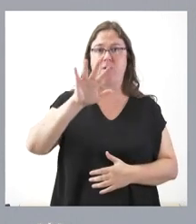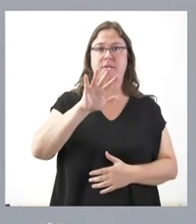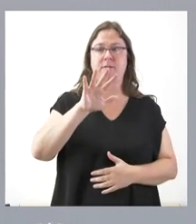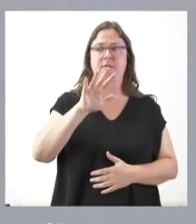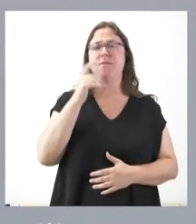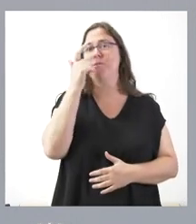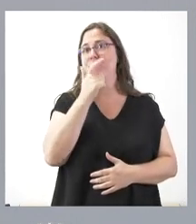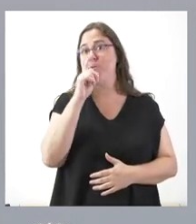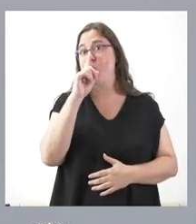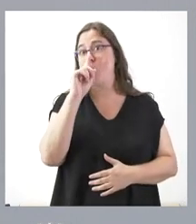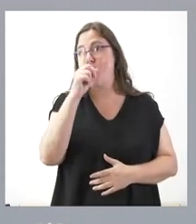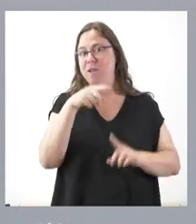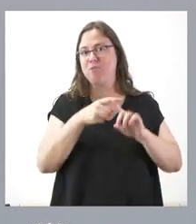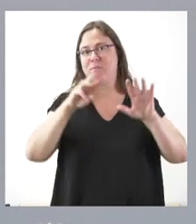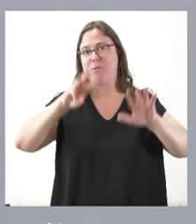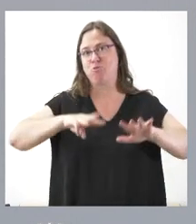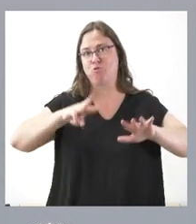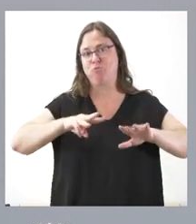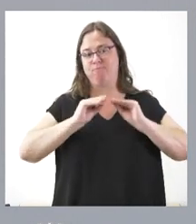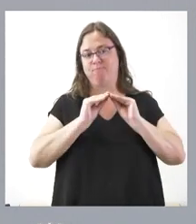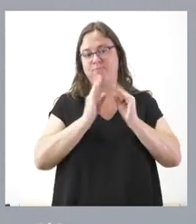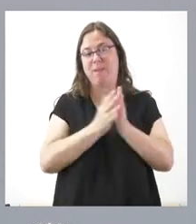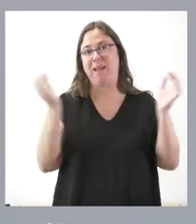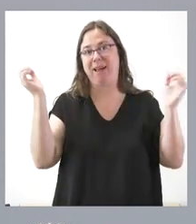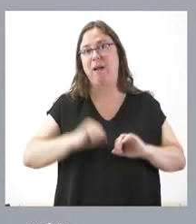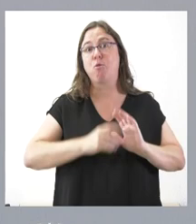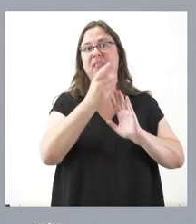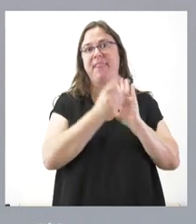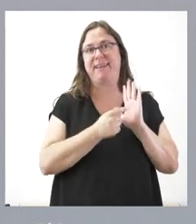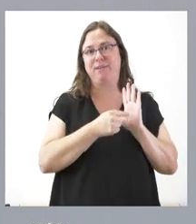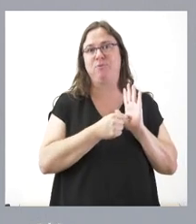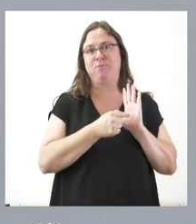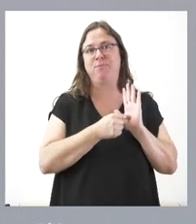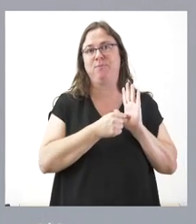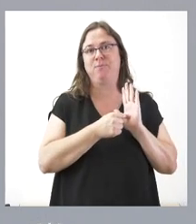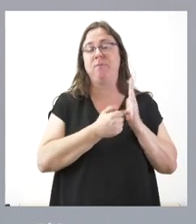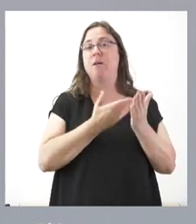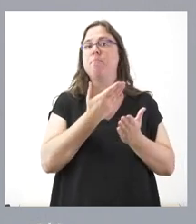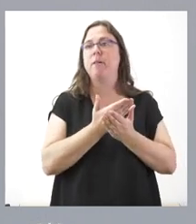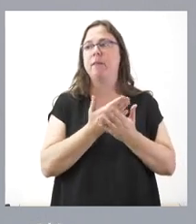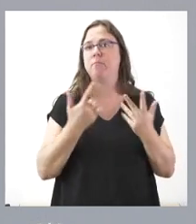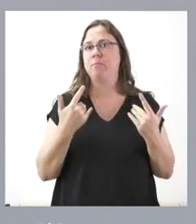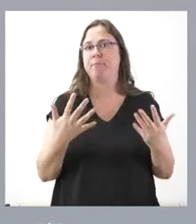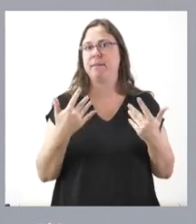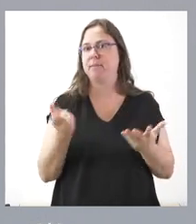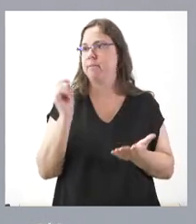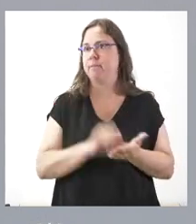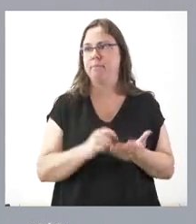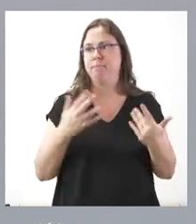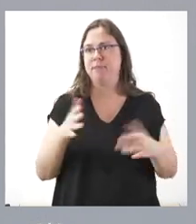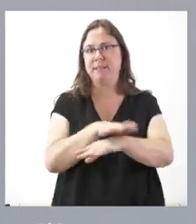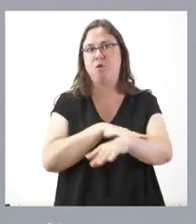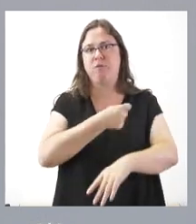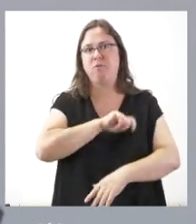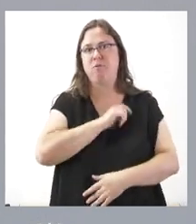han tardado un año y ocho meses en aprobar este decreto. Lo que pedimos es celeridad al Gobierno de